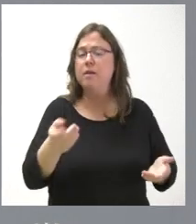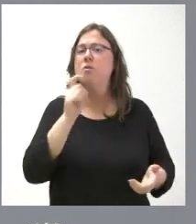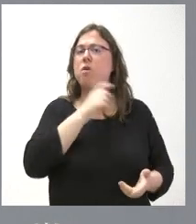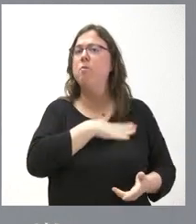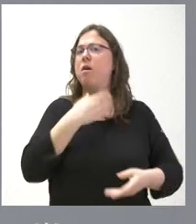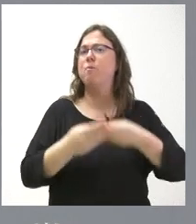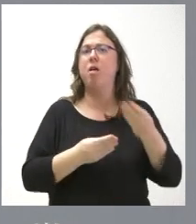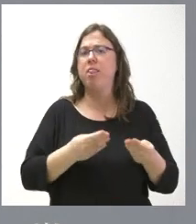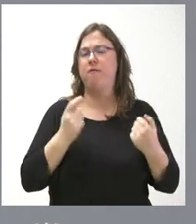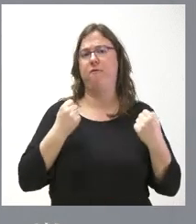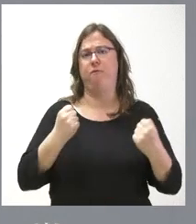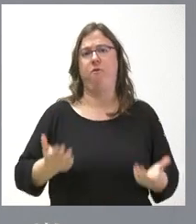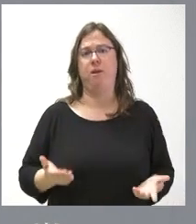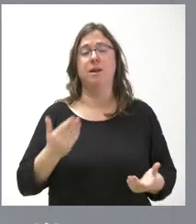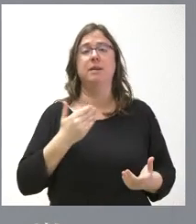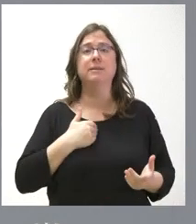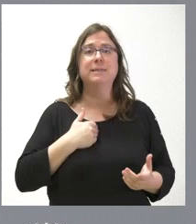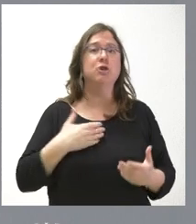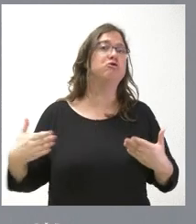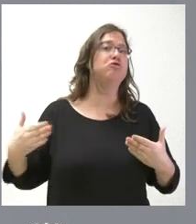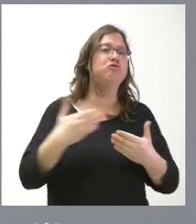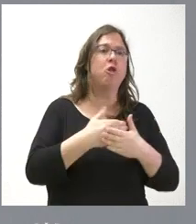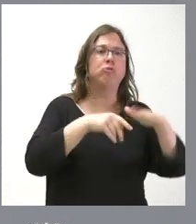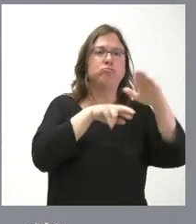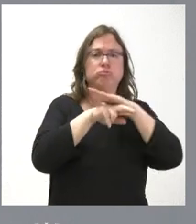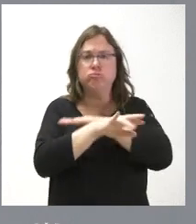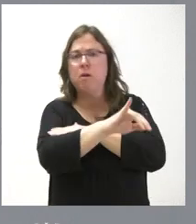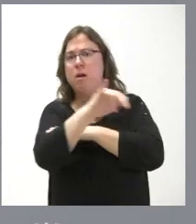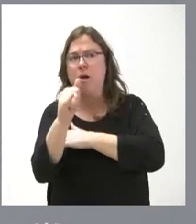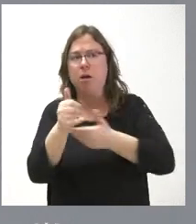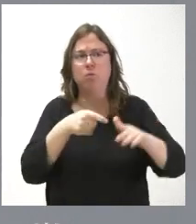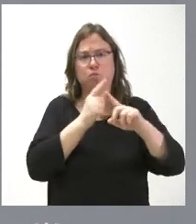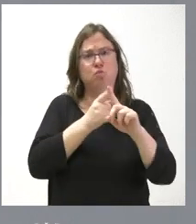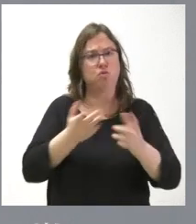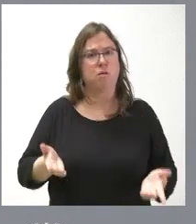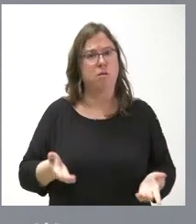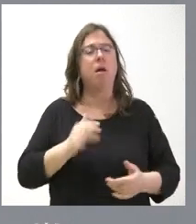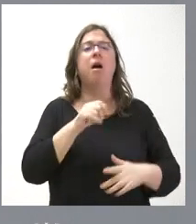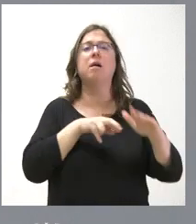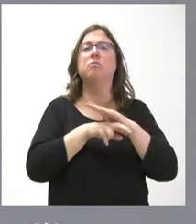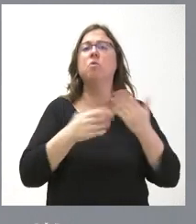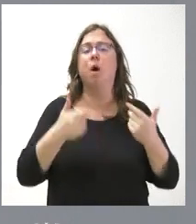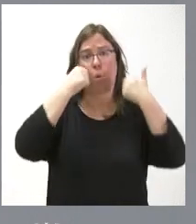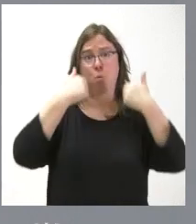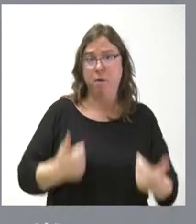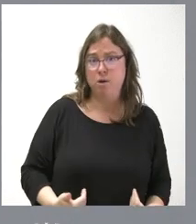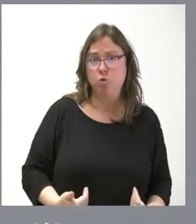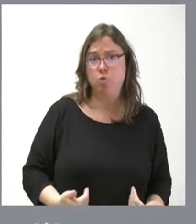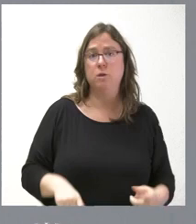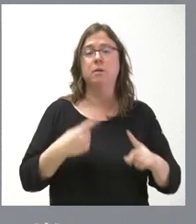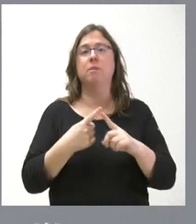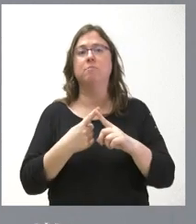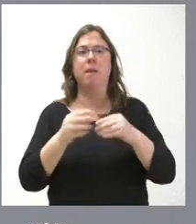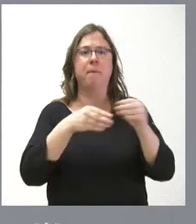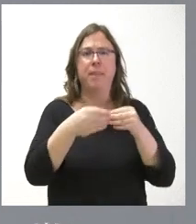fortalecer? Pues contando con todos los dispositivos que tenemos a nuestro alcance y qué dispositivos tenemos. Dispositivos humanos, dispositivos